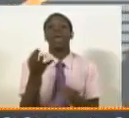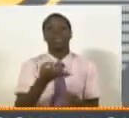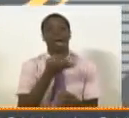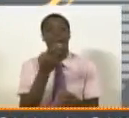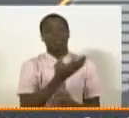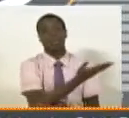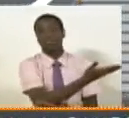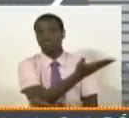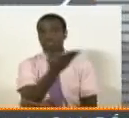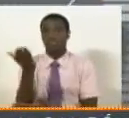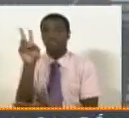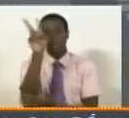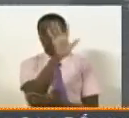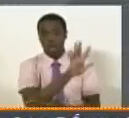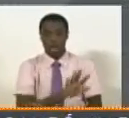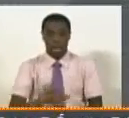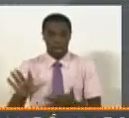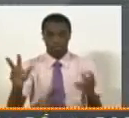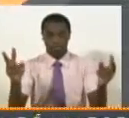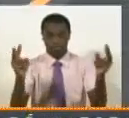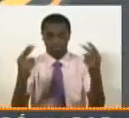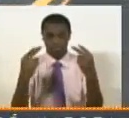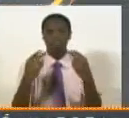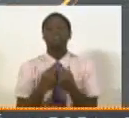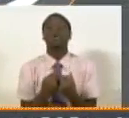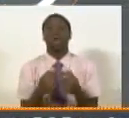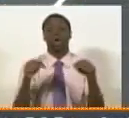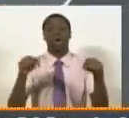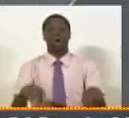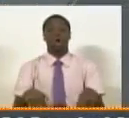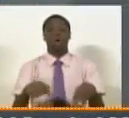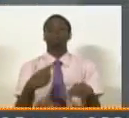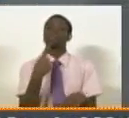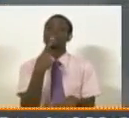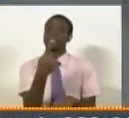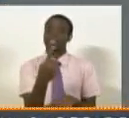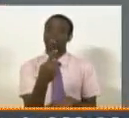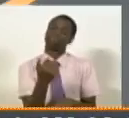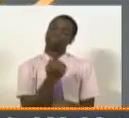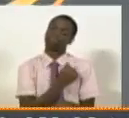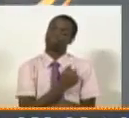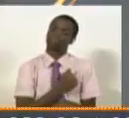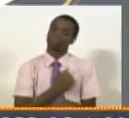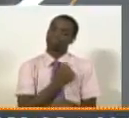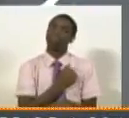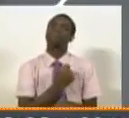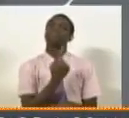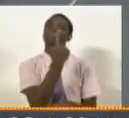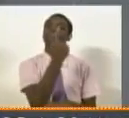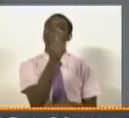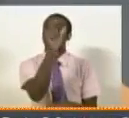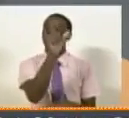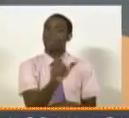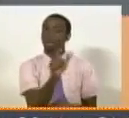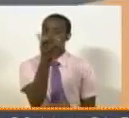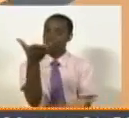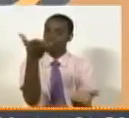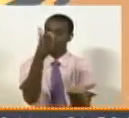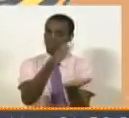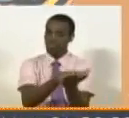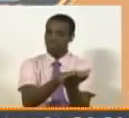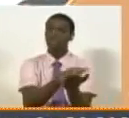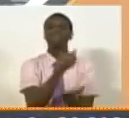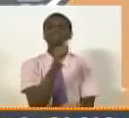Queremos informar el día de hoy, lamentablemente, del fallecimiento del